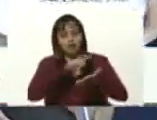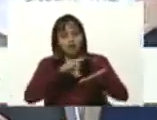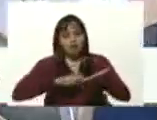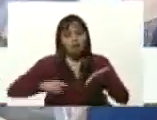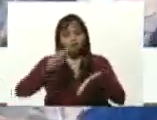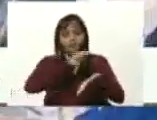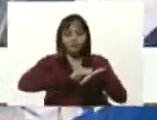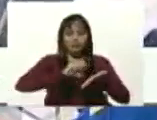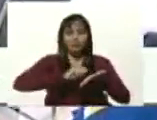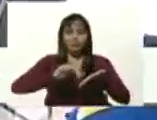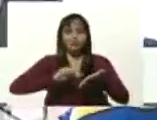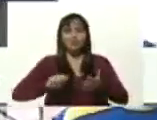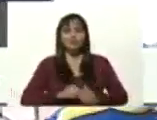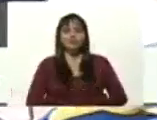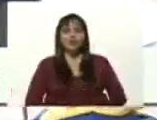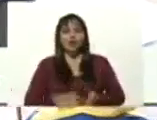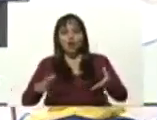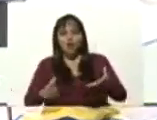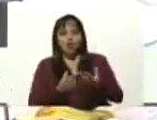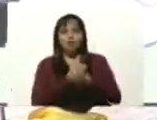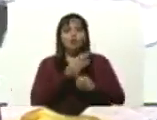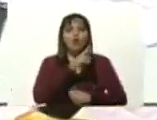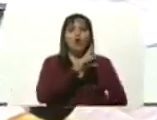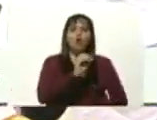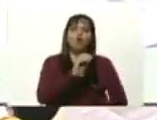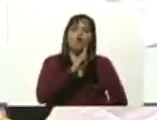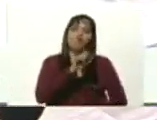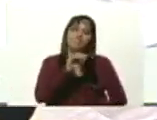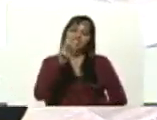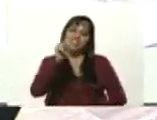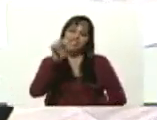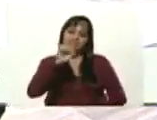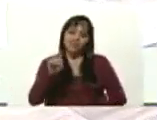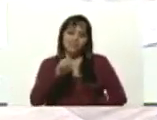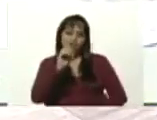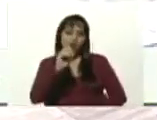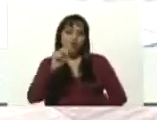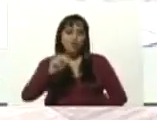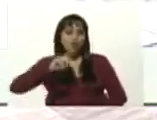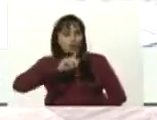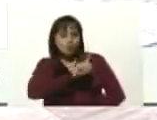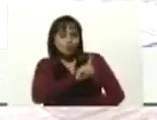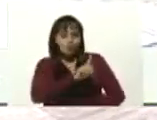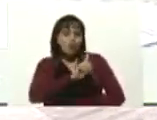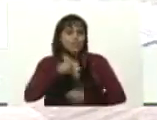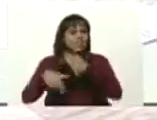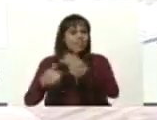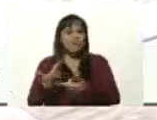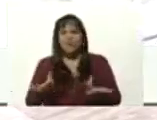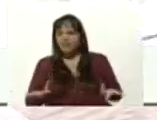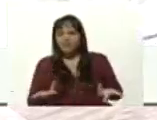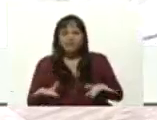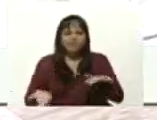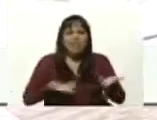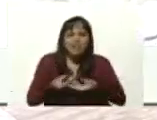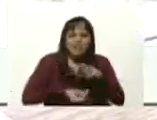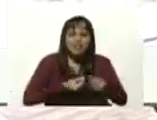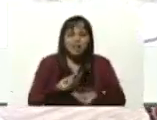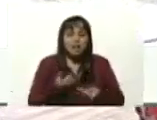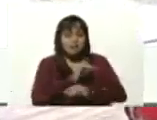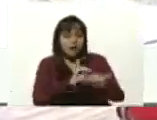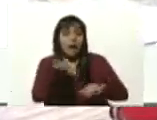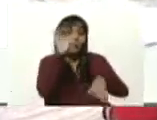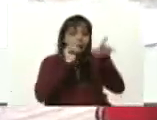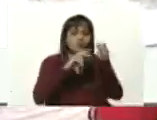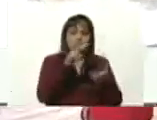escribir con Robinson 1, yo si puedo. ¿Qué va a hacer después con su vida? Y